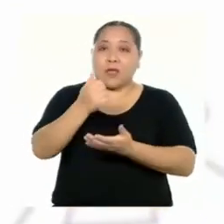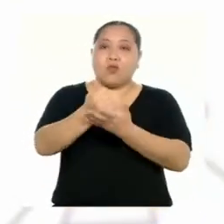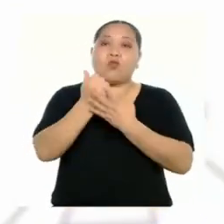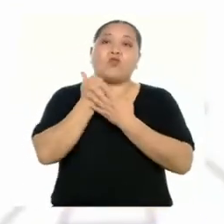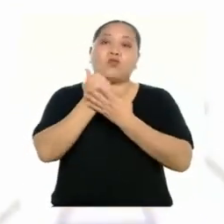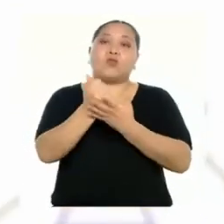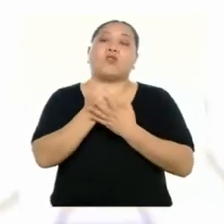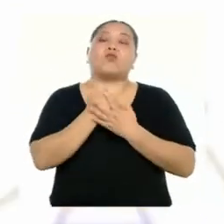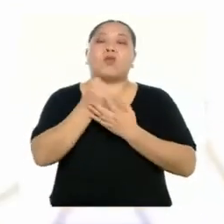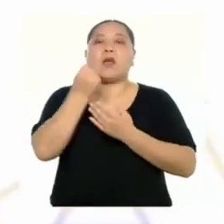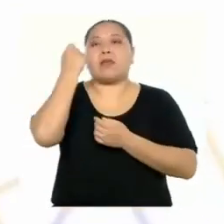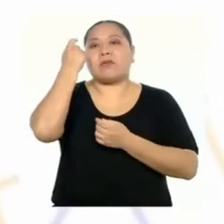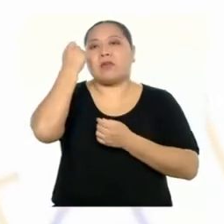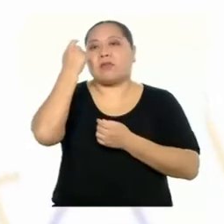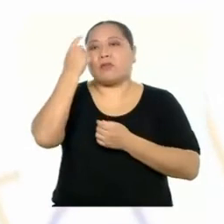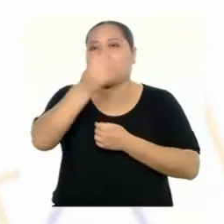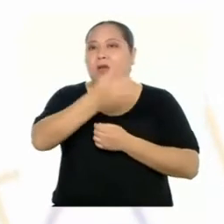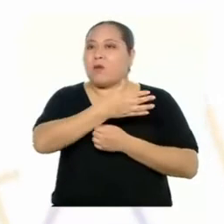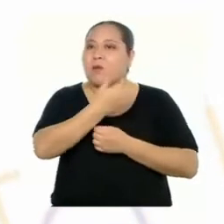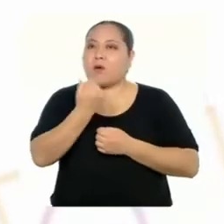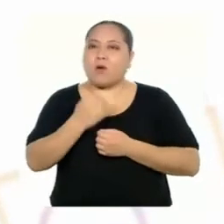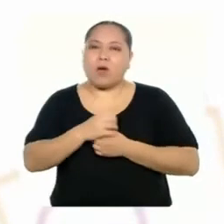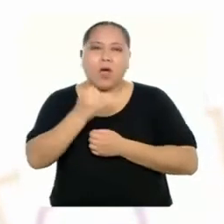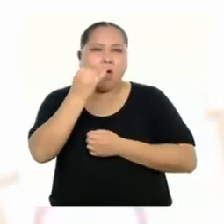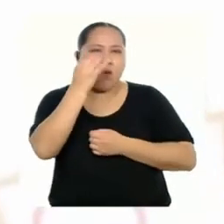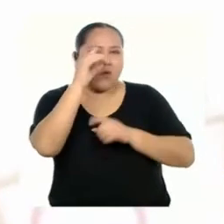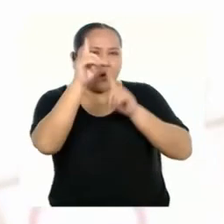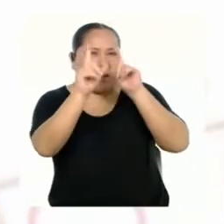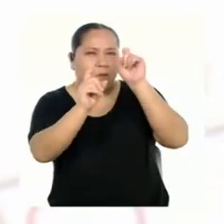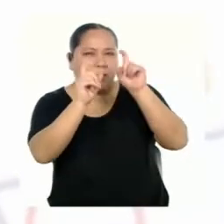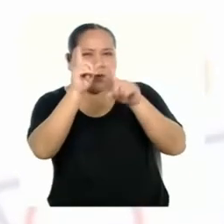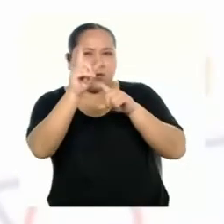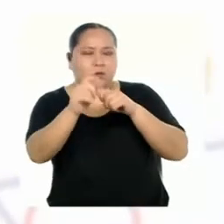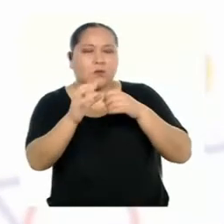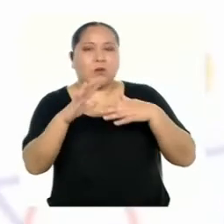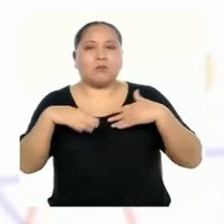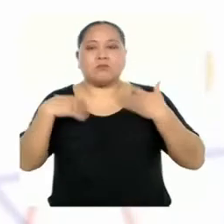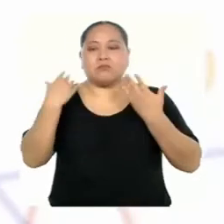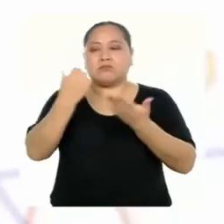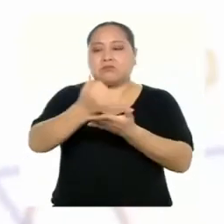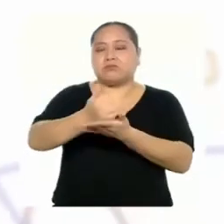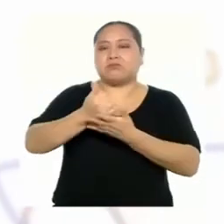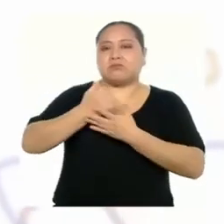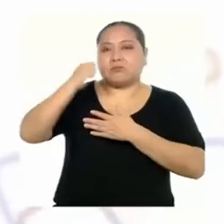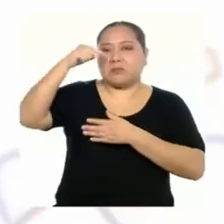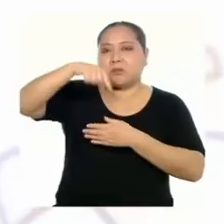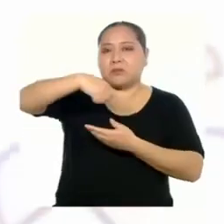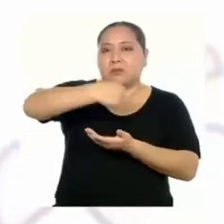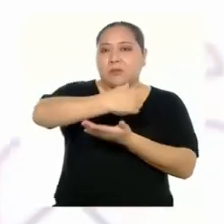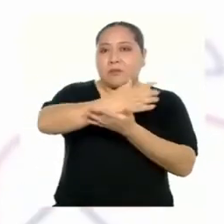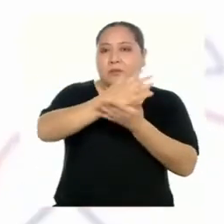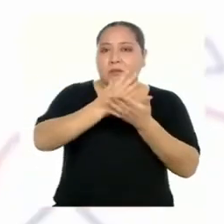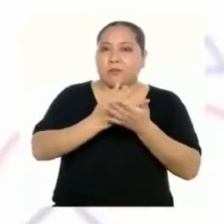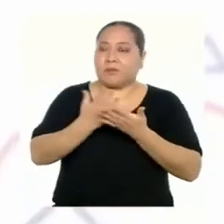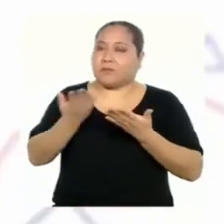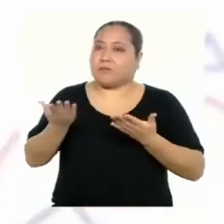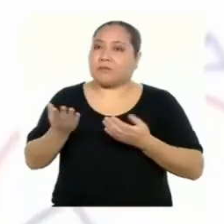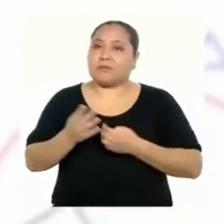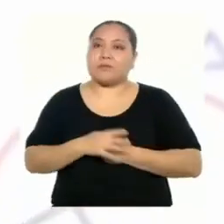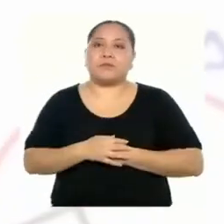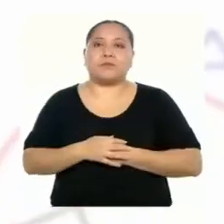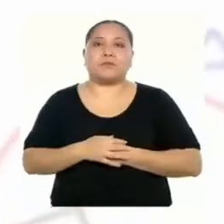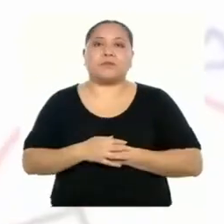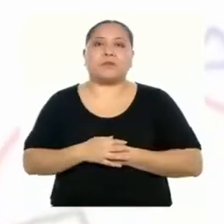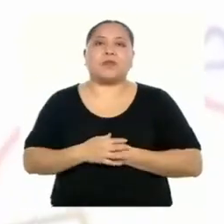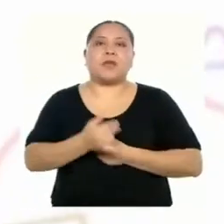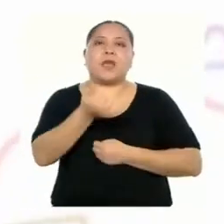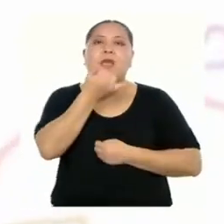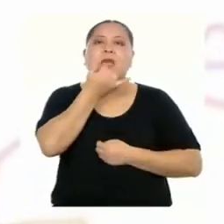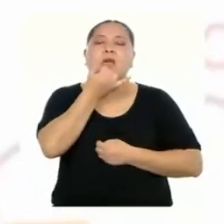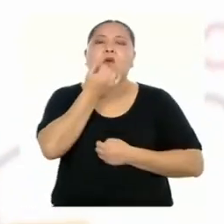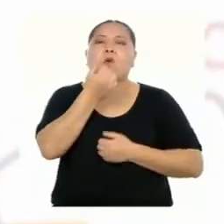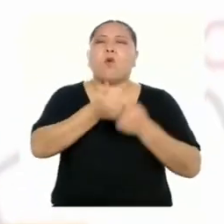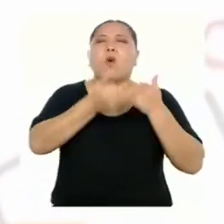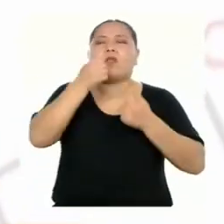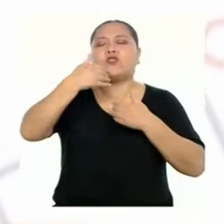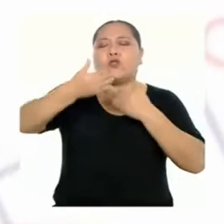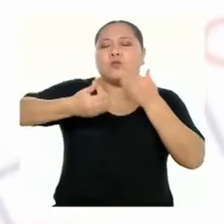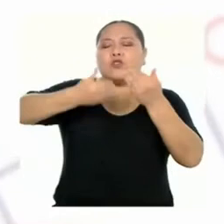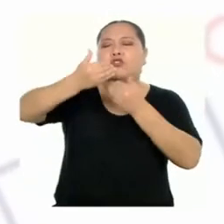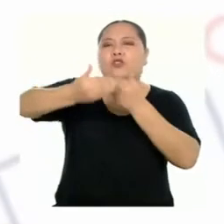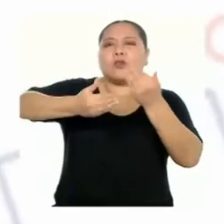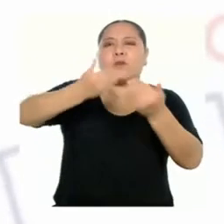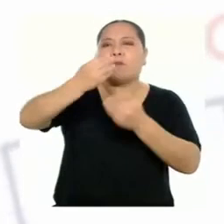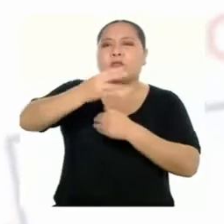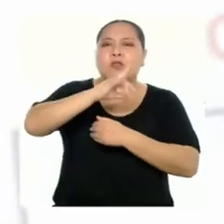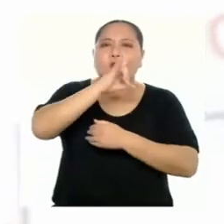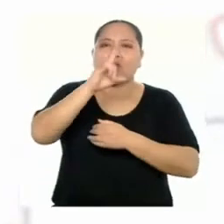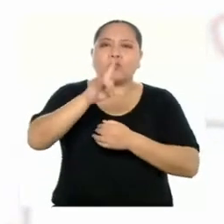nos ayude a comprenderlo mejor. favor, algunas preguntas que pueden ayudarnos en esta fase son, ¿qué procedimientos debemos